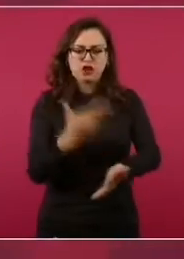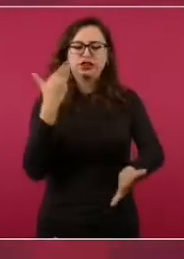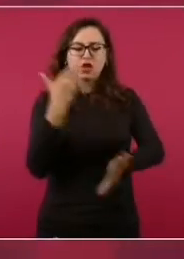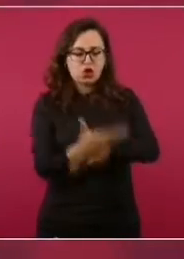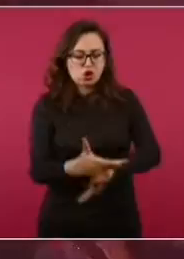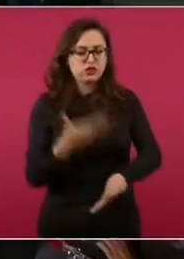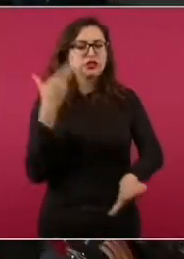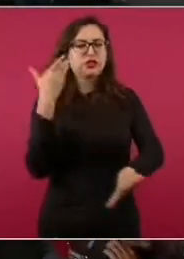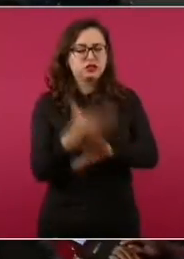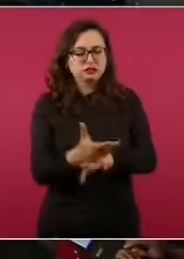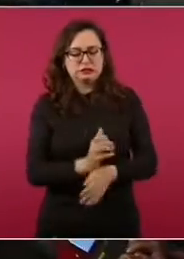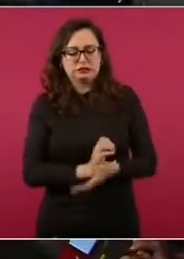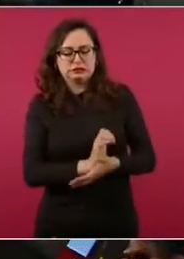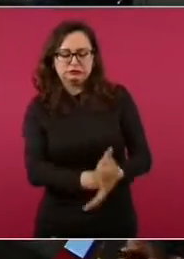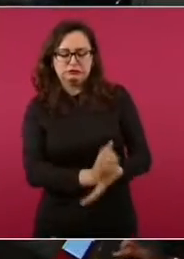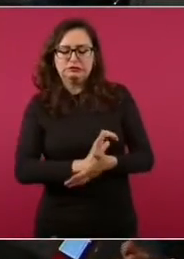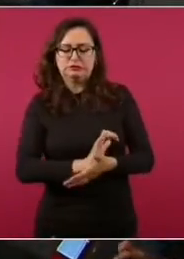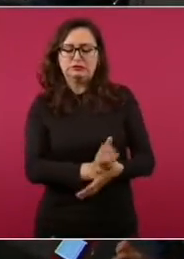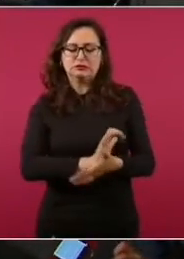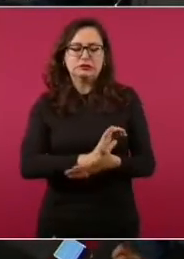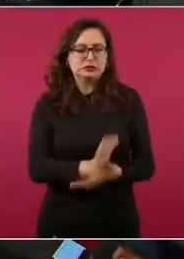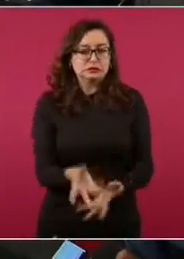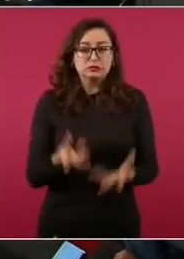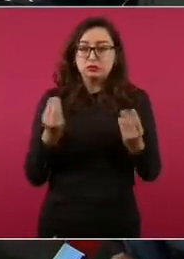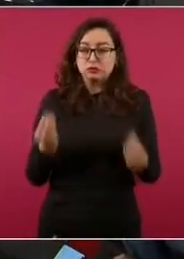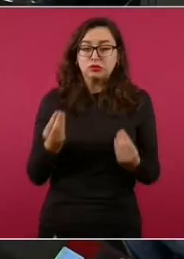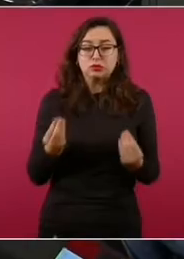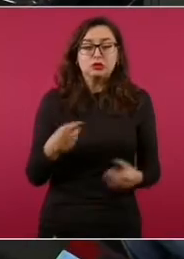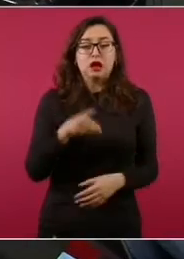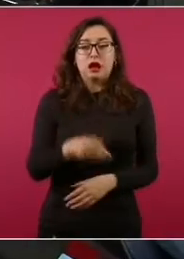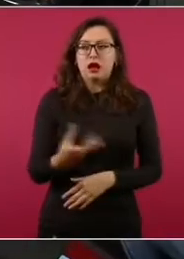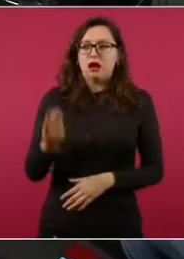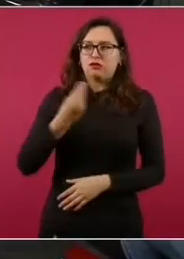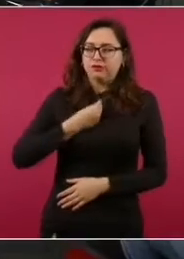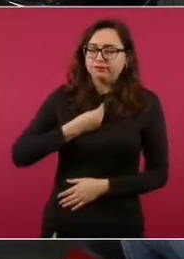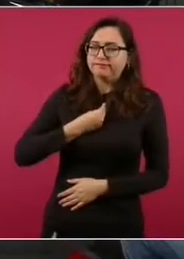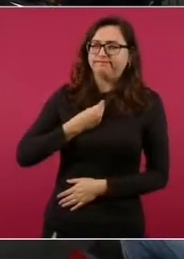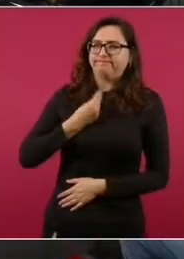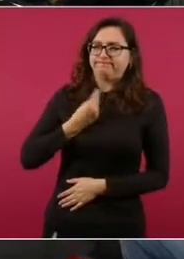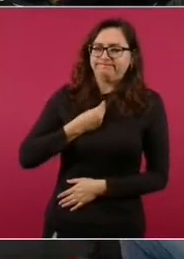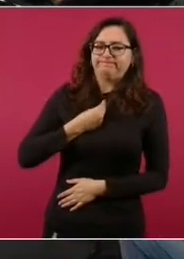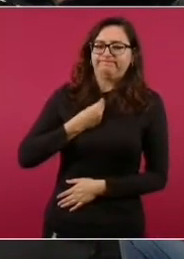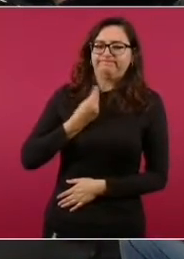también mucha discriminación y acoso.